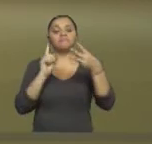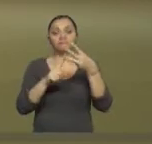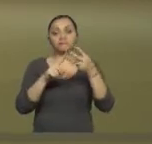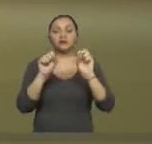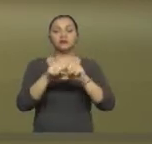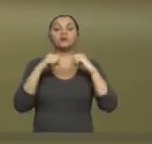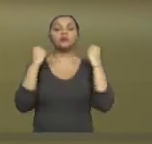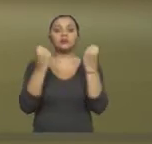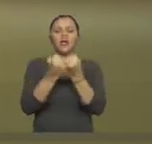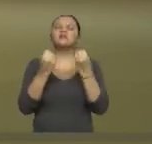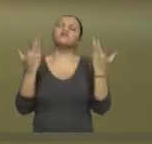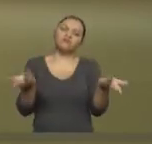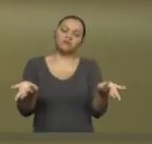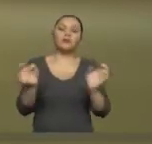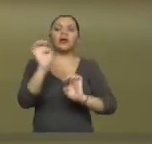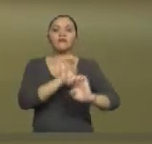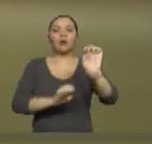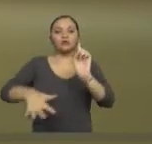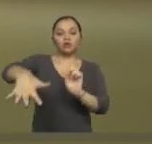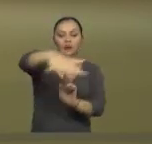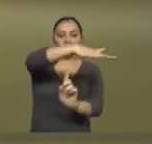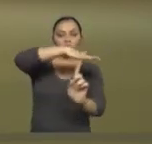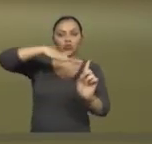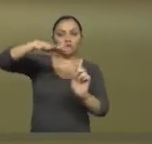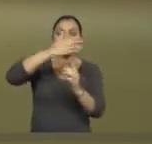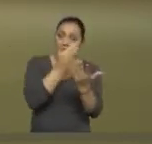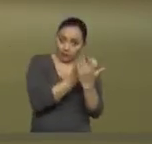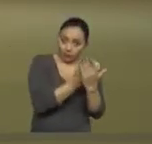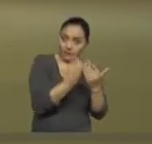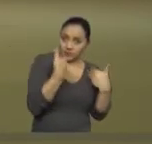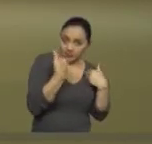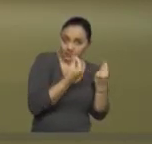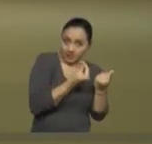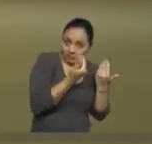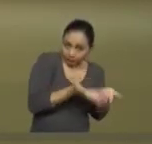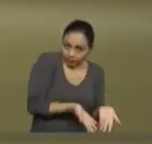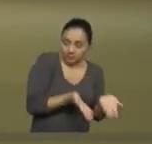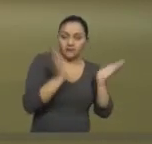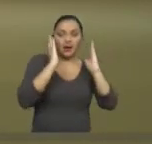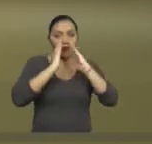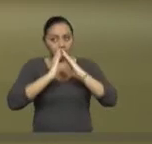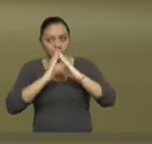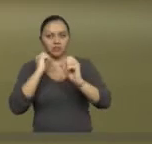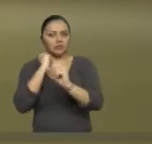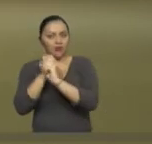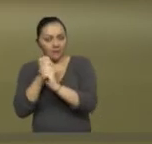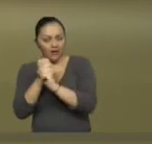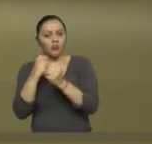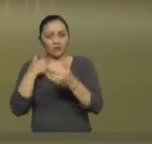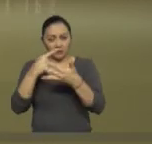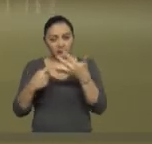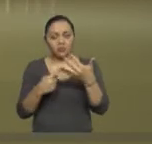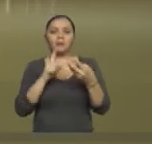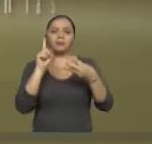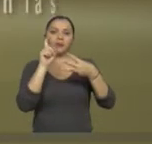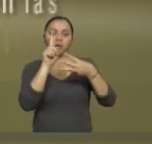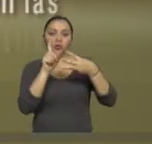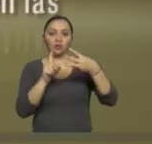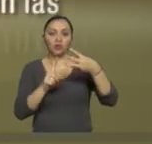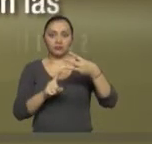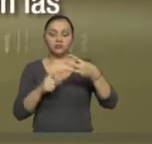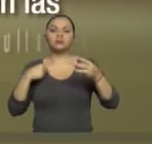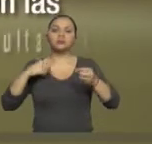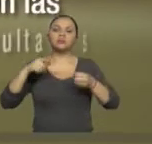es el que evalúa el entorno económico y social de la persona, cuyas características influyen directamente